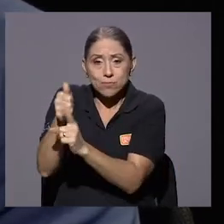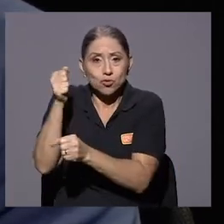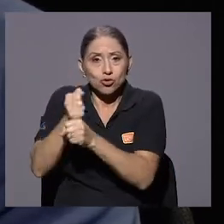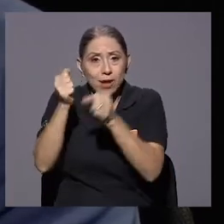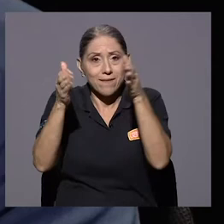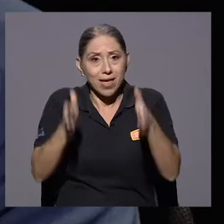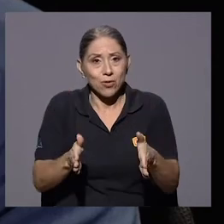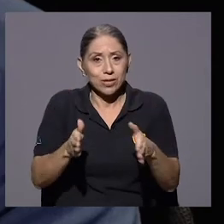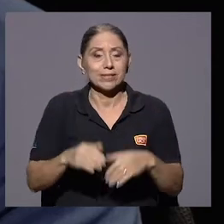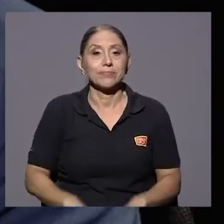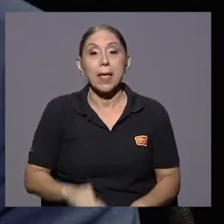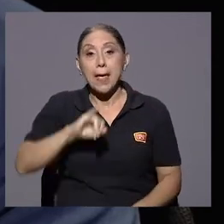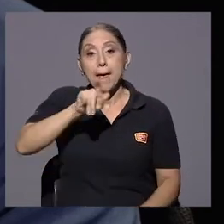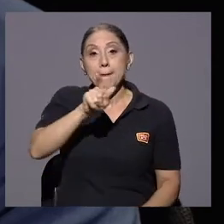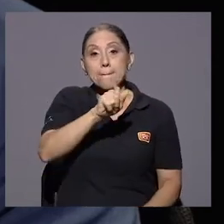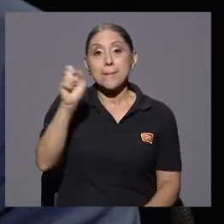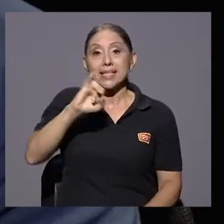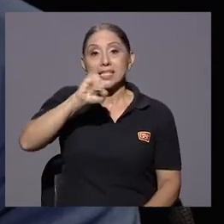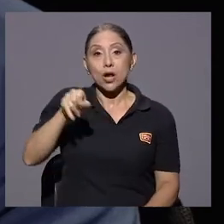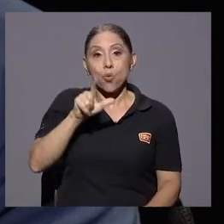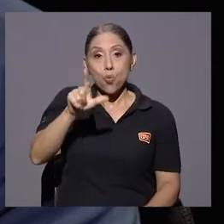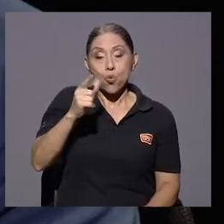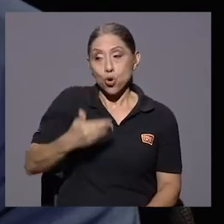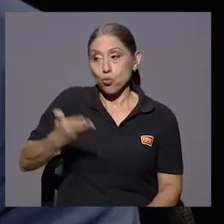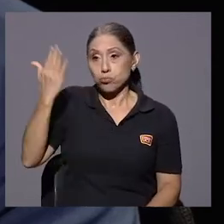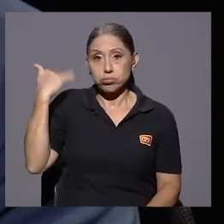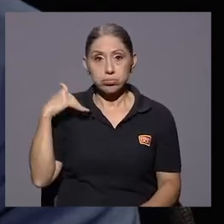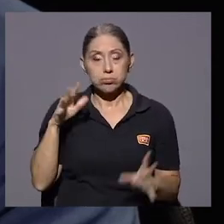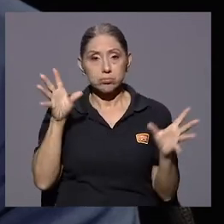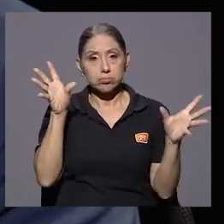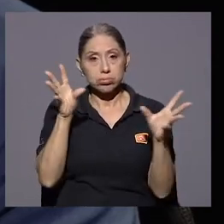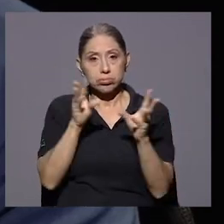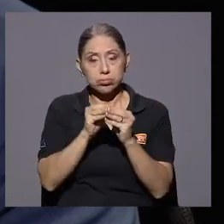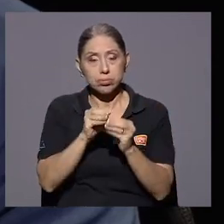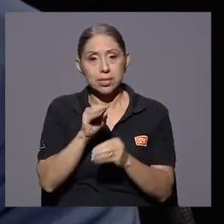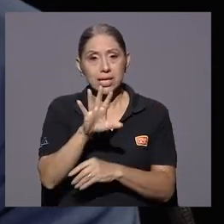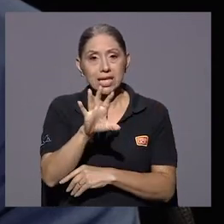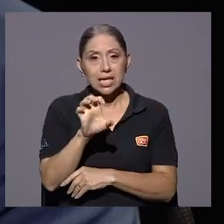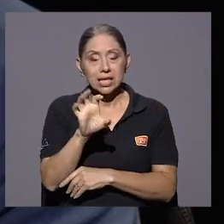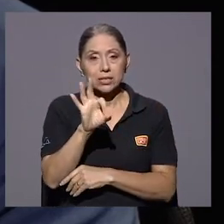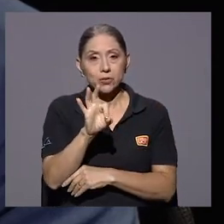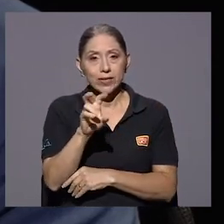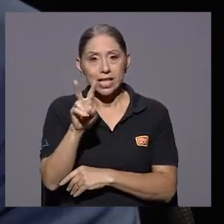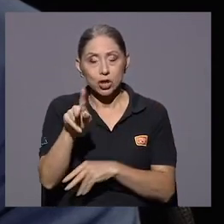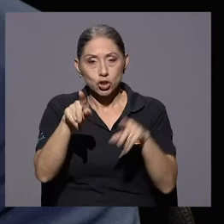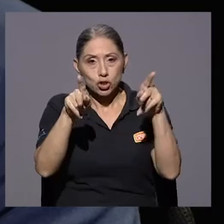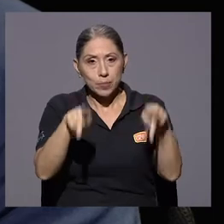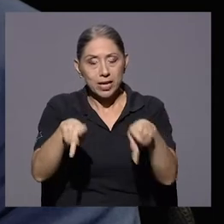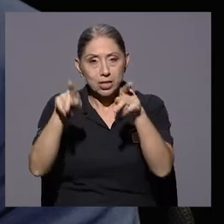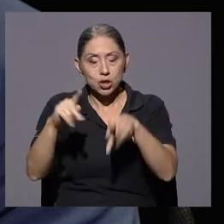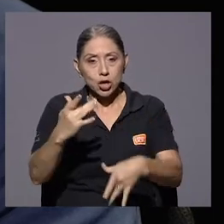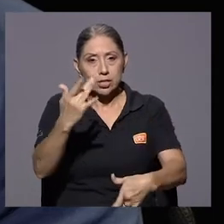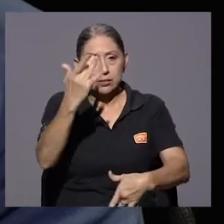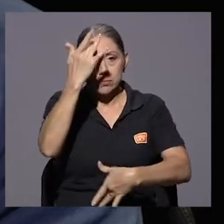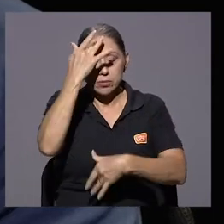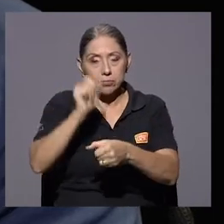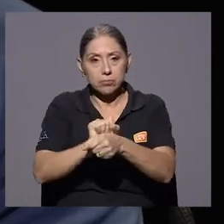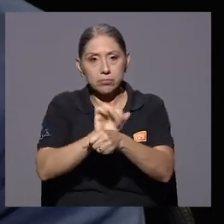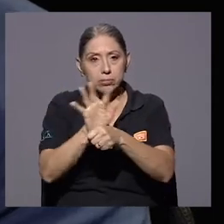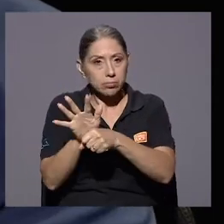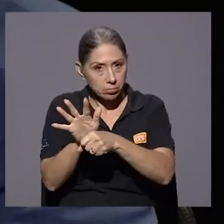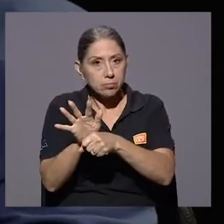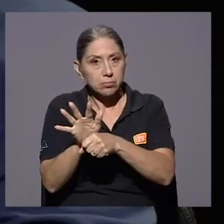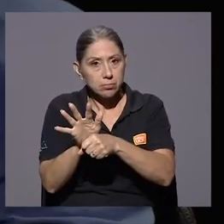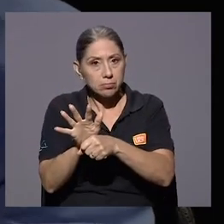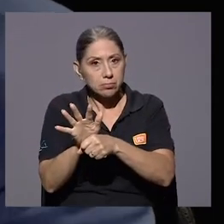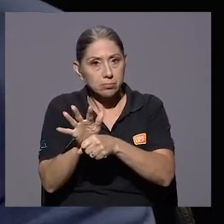Para el mes de julio, tuvimos 592 personas contagiadas por COVID-19